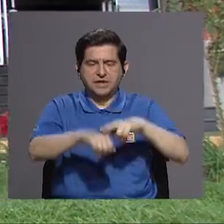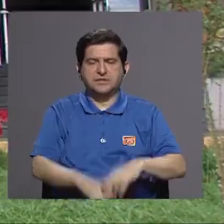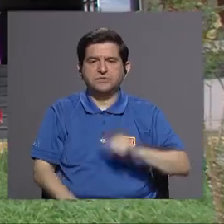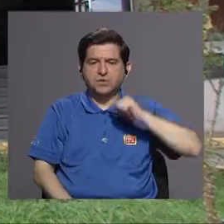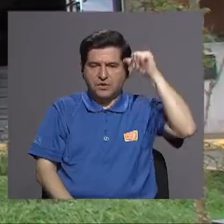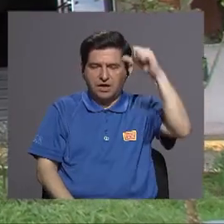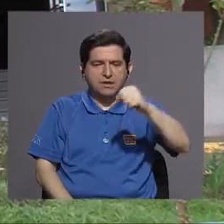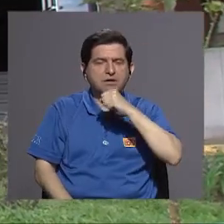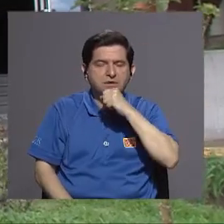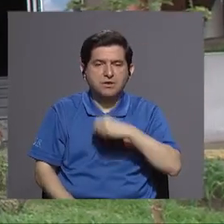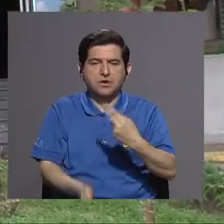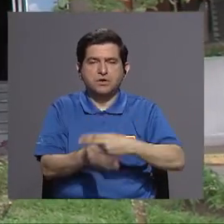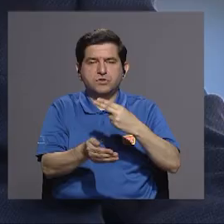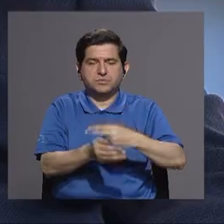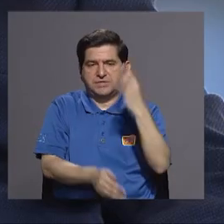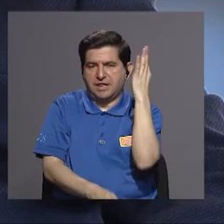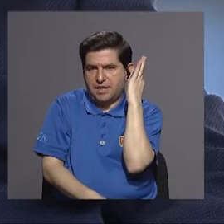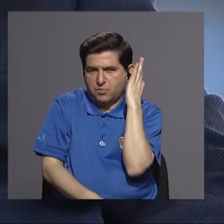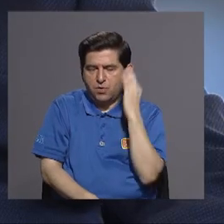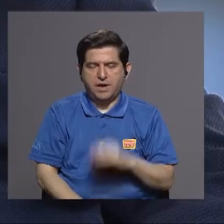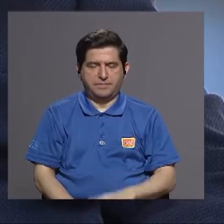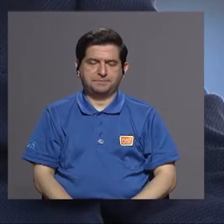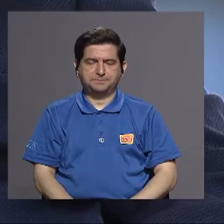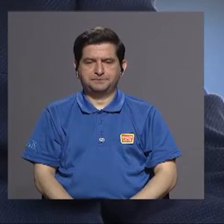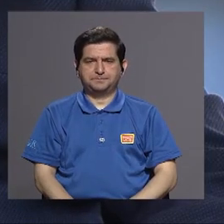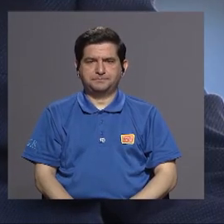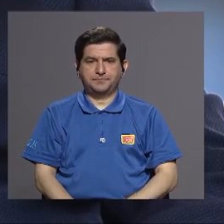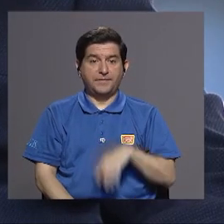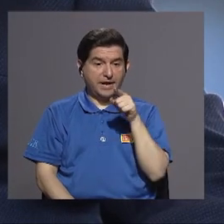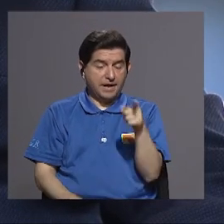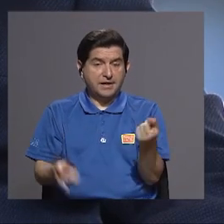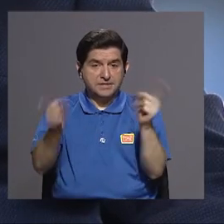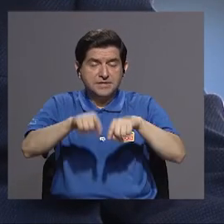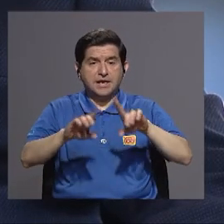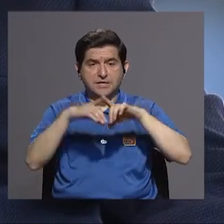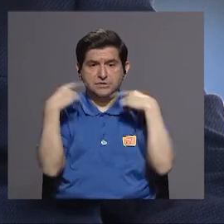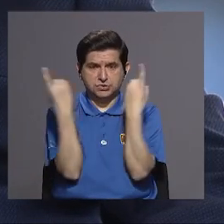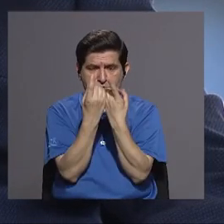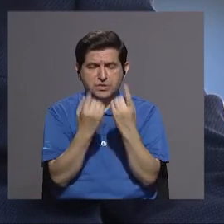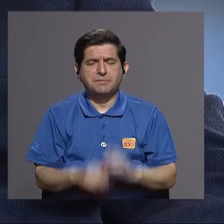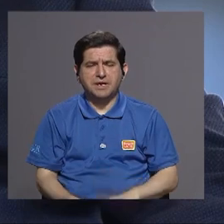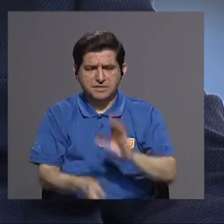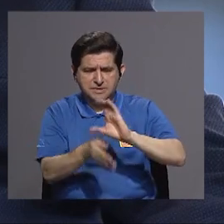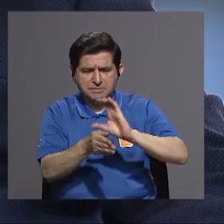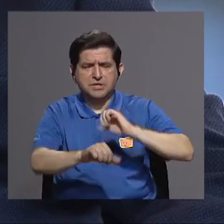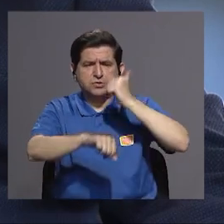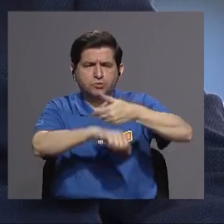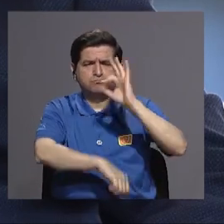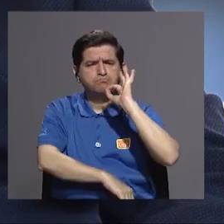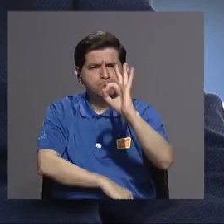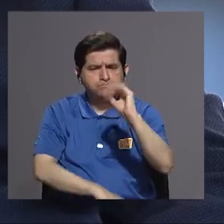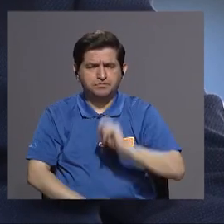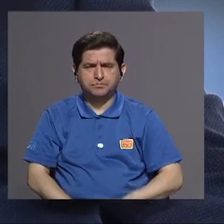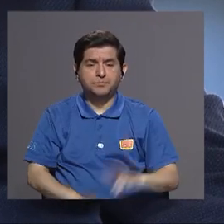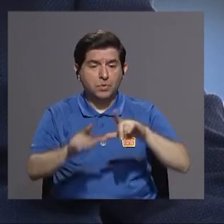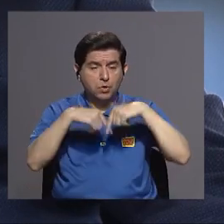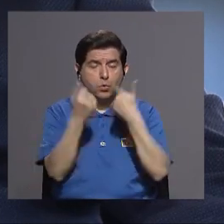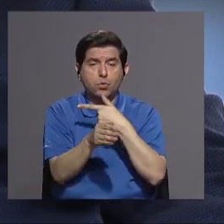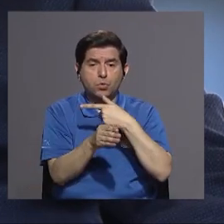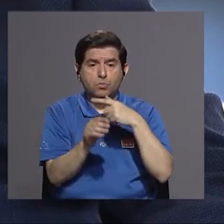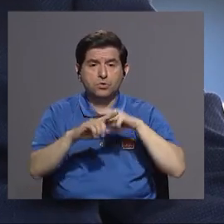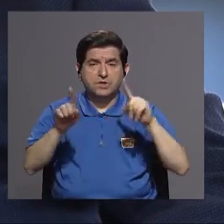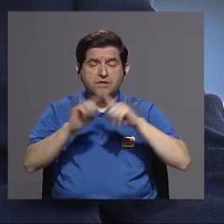y en el hospital de las mujeres verdad ahí están departamentos clínicos bien conformados con grupos de